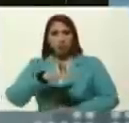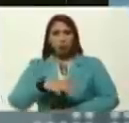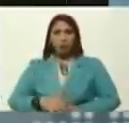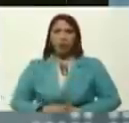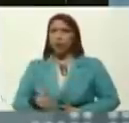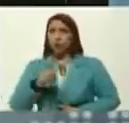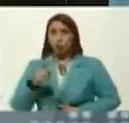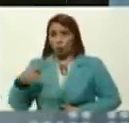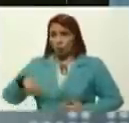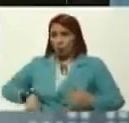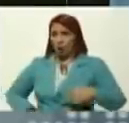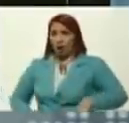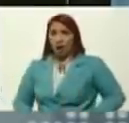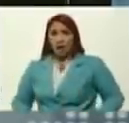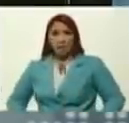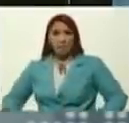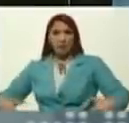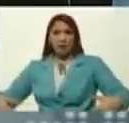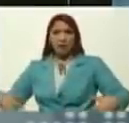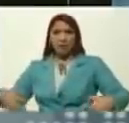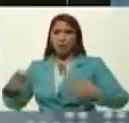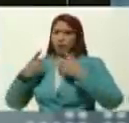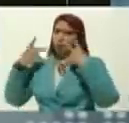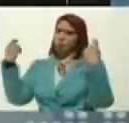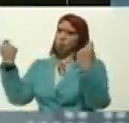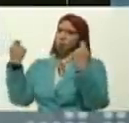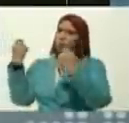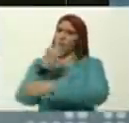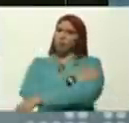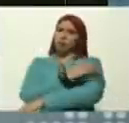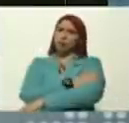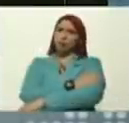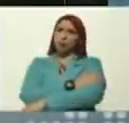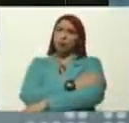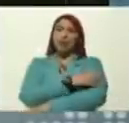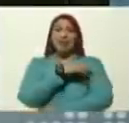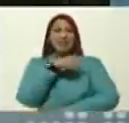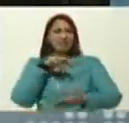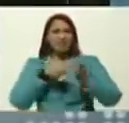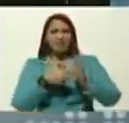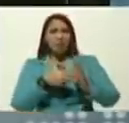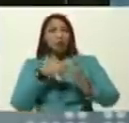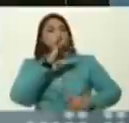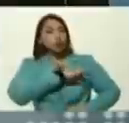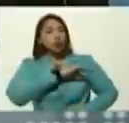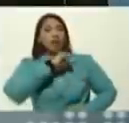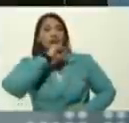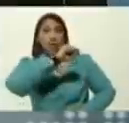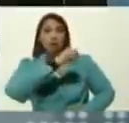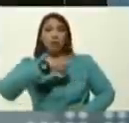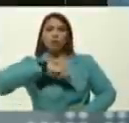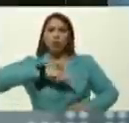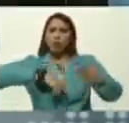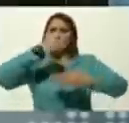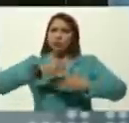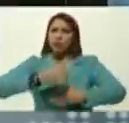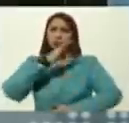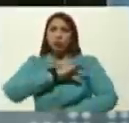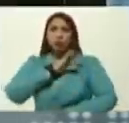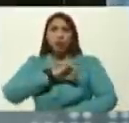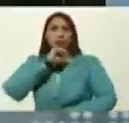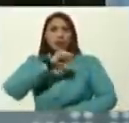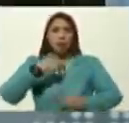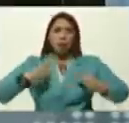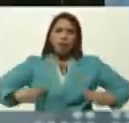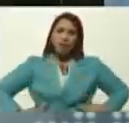capitalismo, que pregonan, las oposiciones, y las derechas, es el socialismo, y nuestro proyecto, es el socialismo